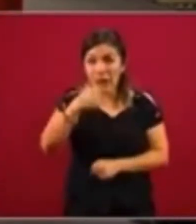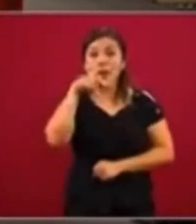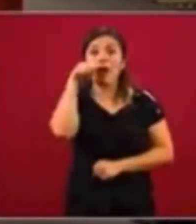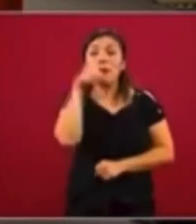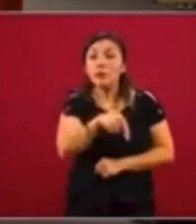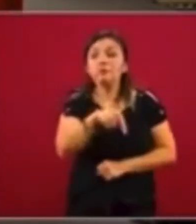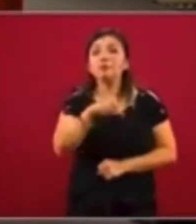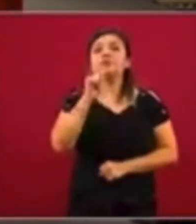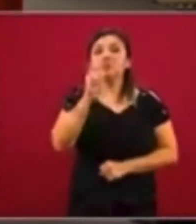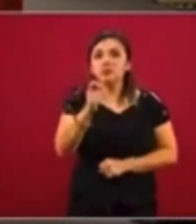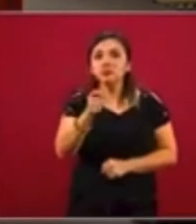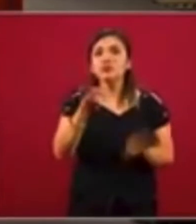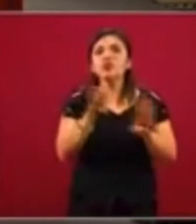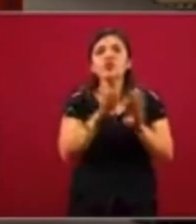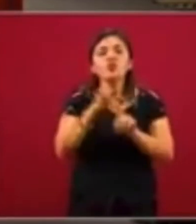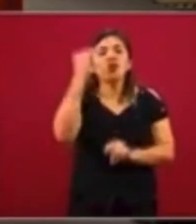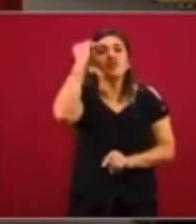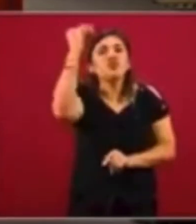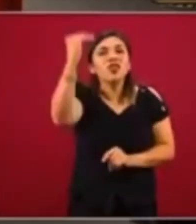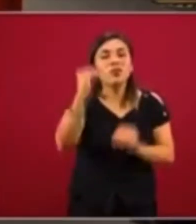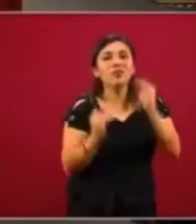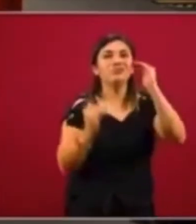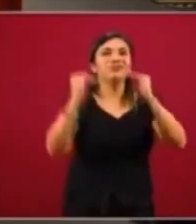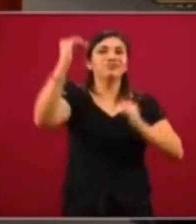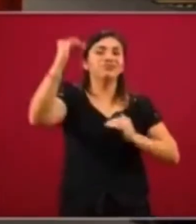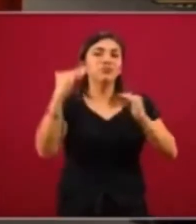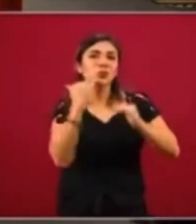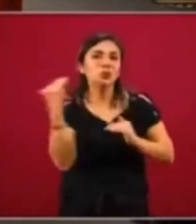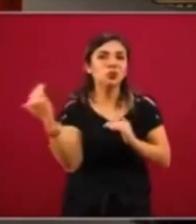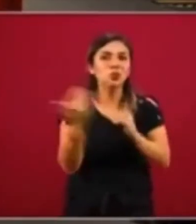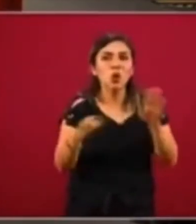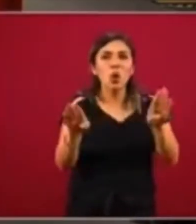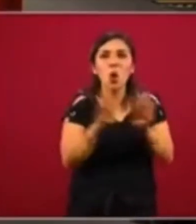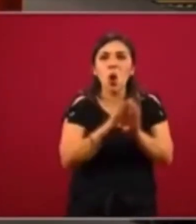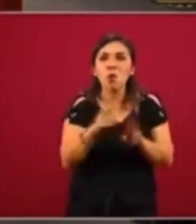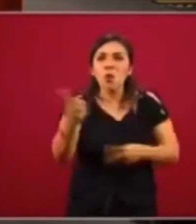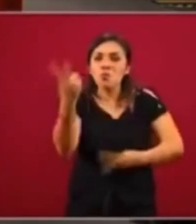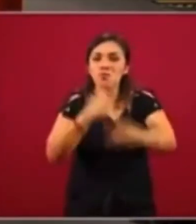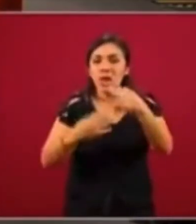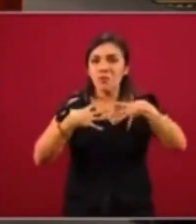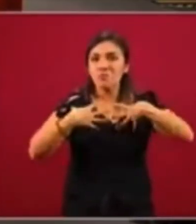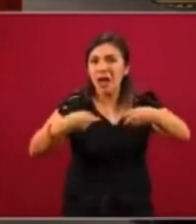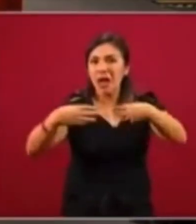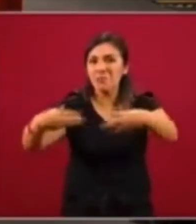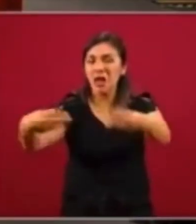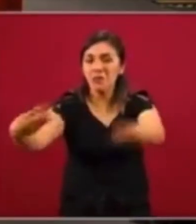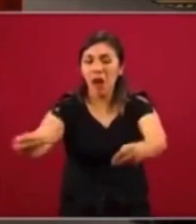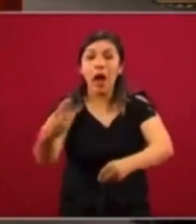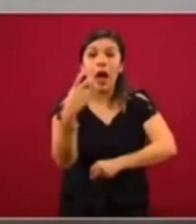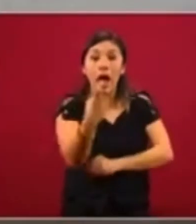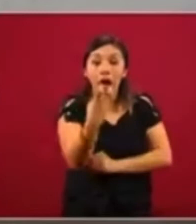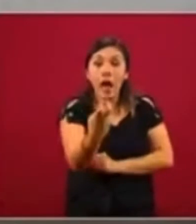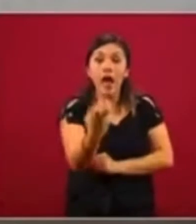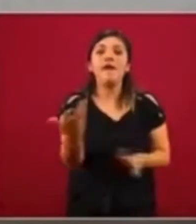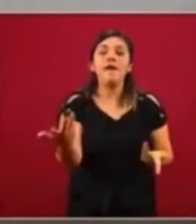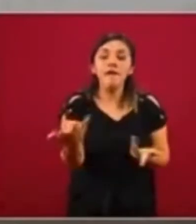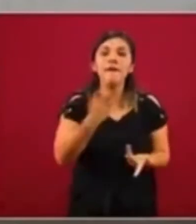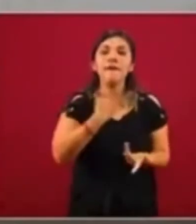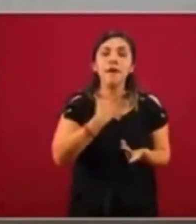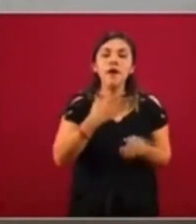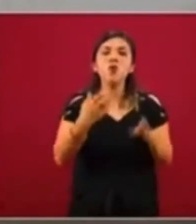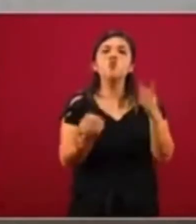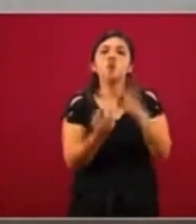asincrónica, esta asincronía en la presentación de las epidemias, nos ha permitido llegar a unas